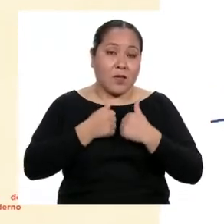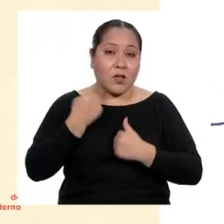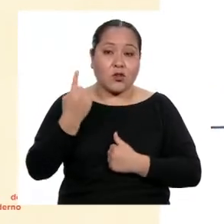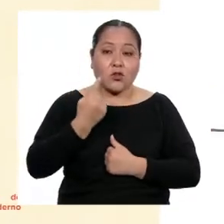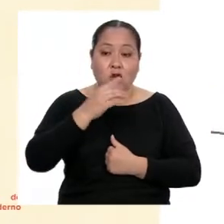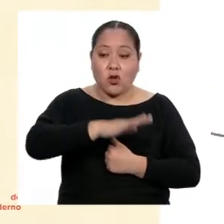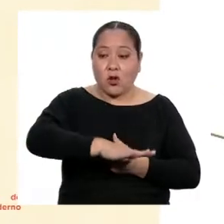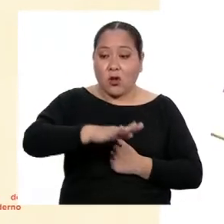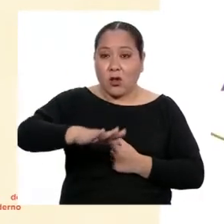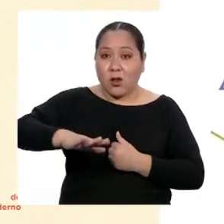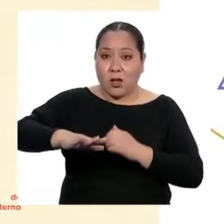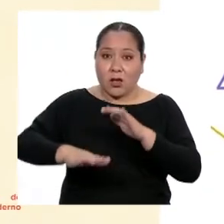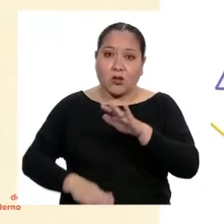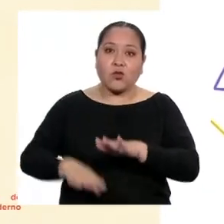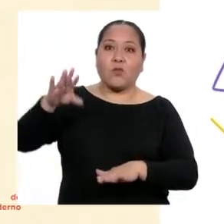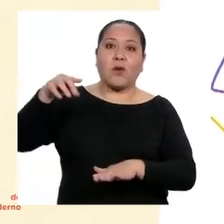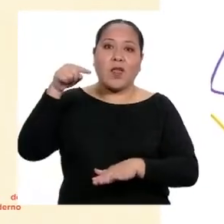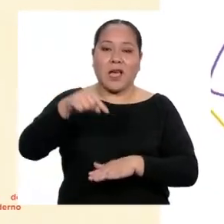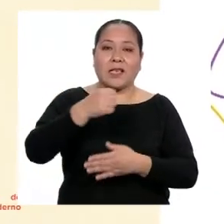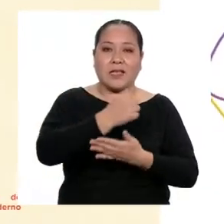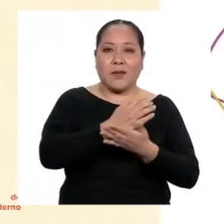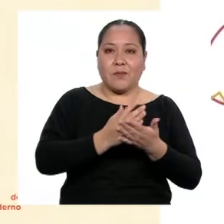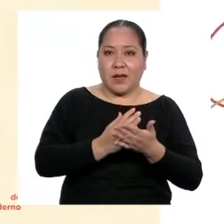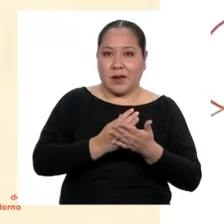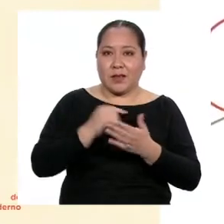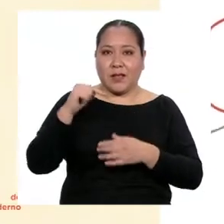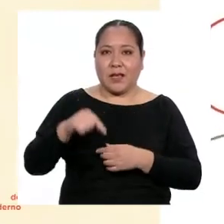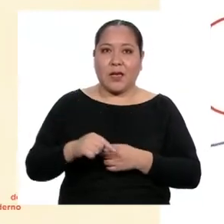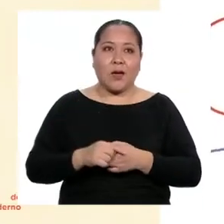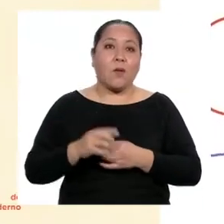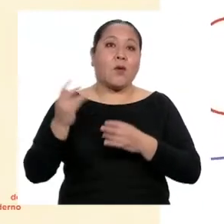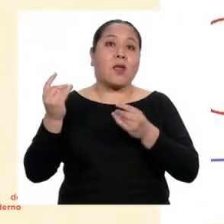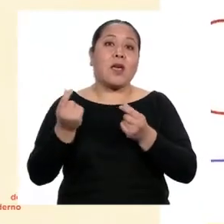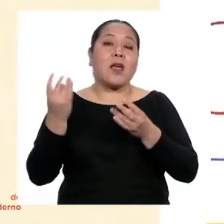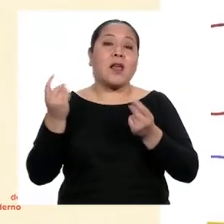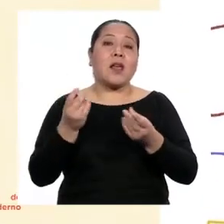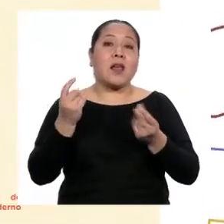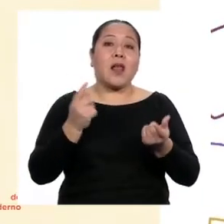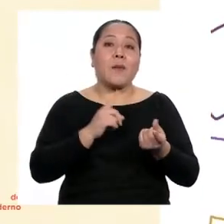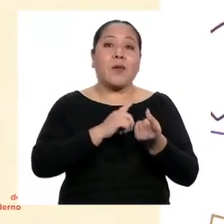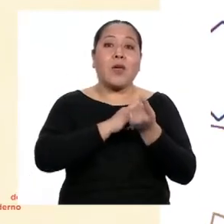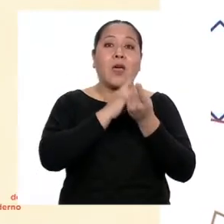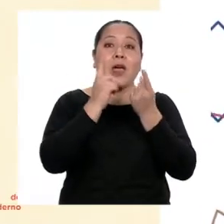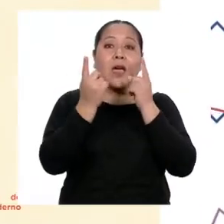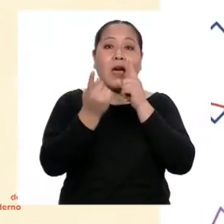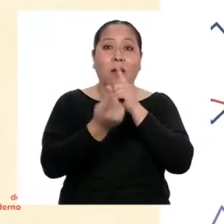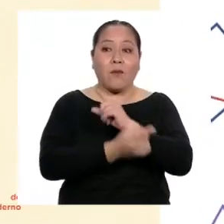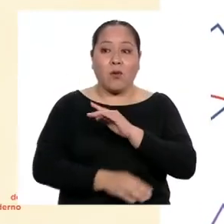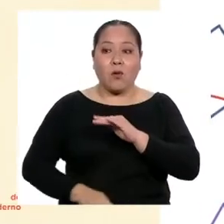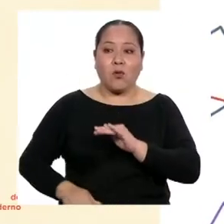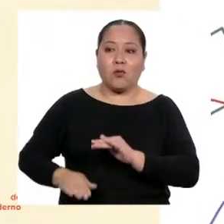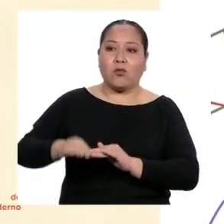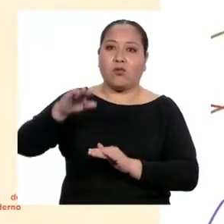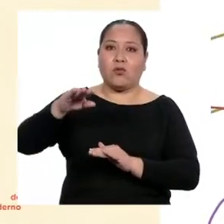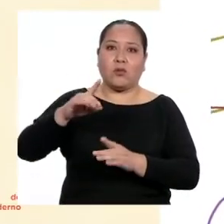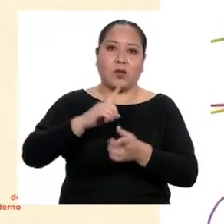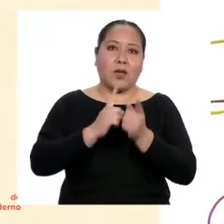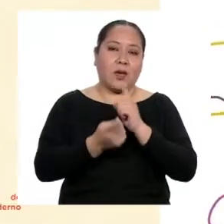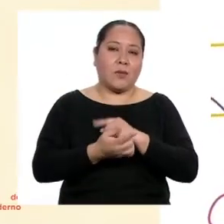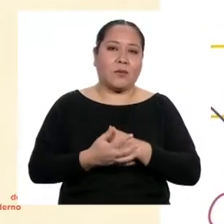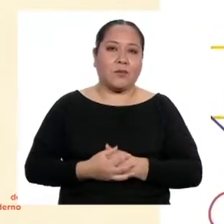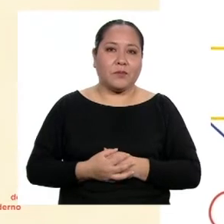infancia supera a esta etapa en cuanto a ritmo desenfrenado de crecimiento y cambio.